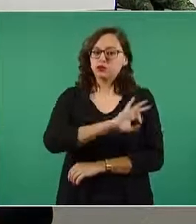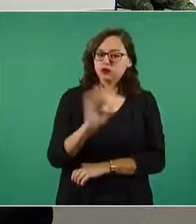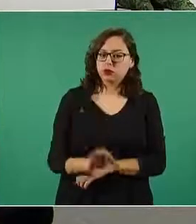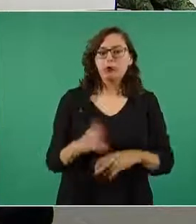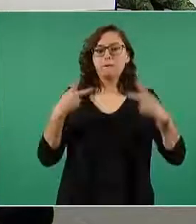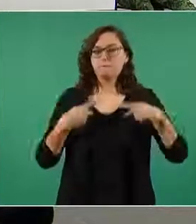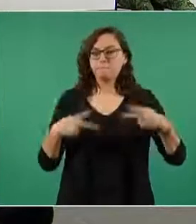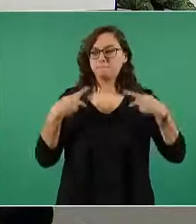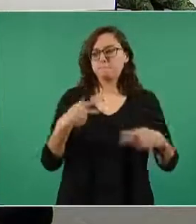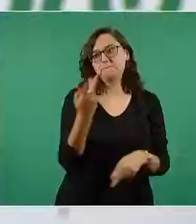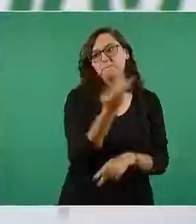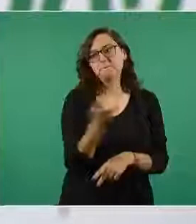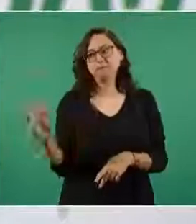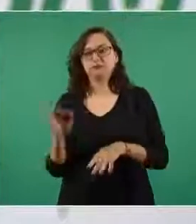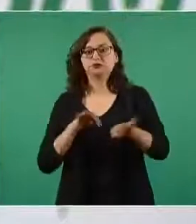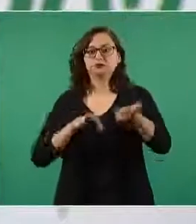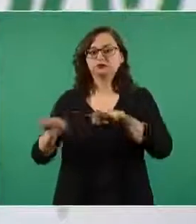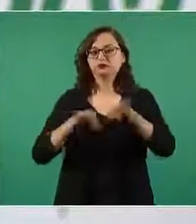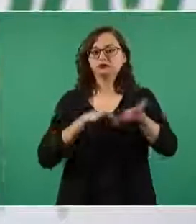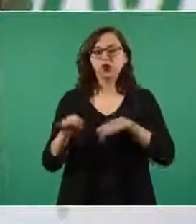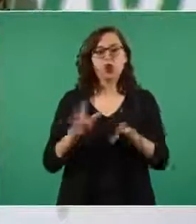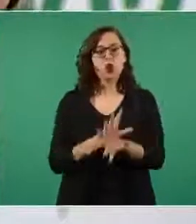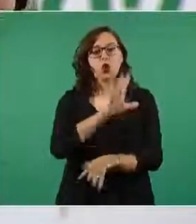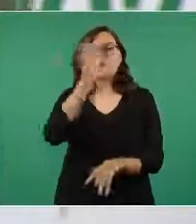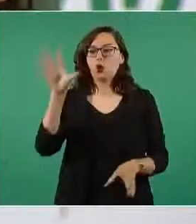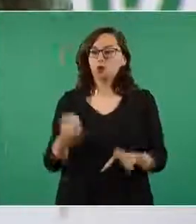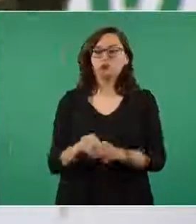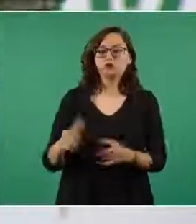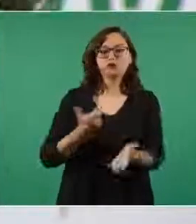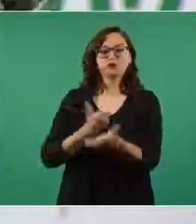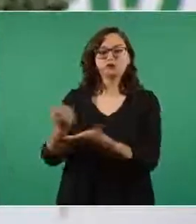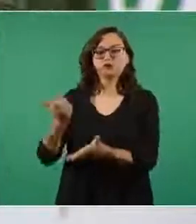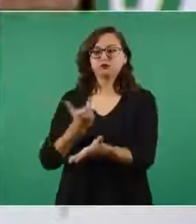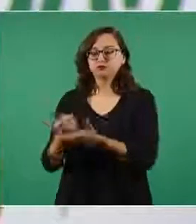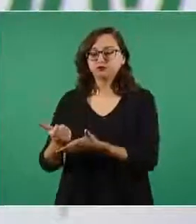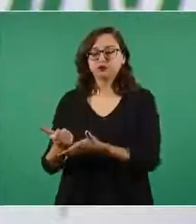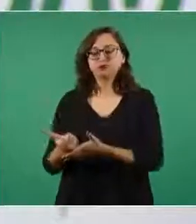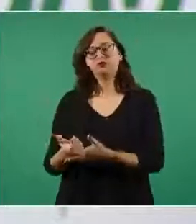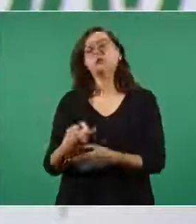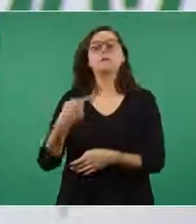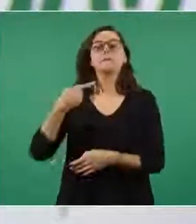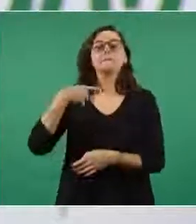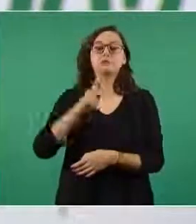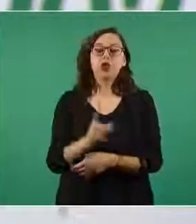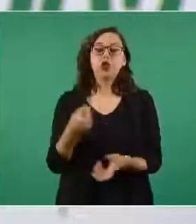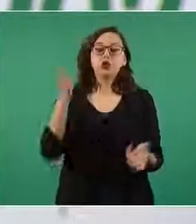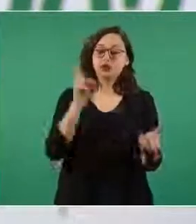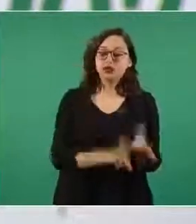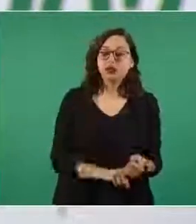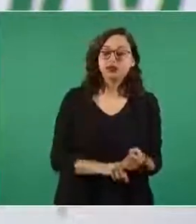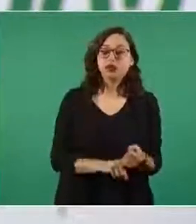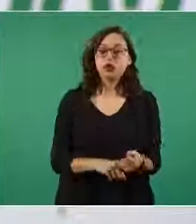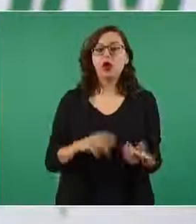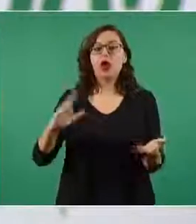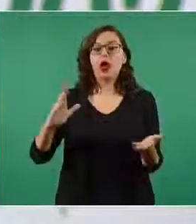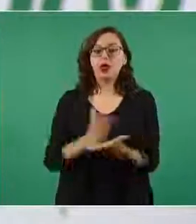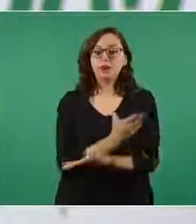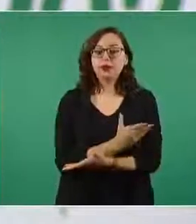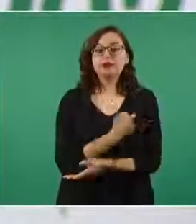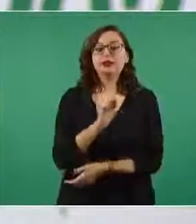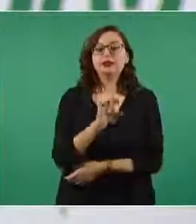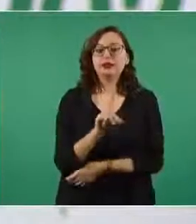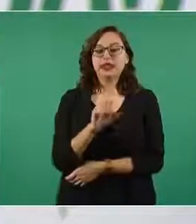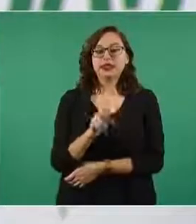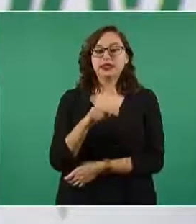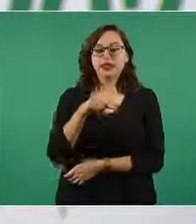al trabajador se le paga completo pero sin embargo su salario integrado es mucho mayor ¿por qué? porque la Secretaría de Defensa Nacional